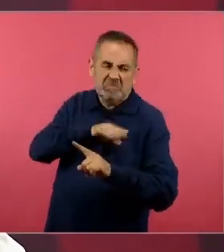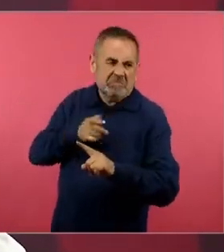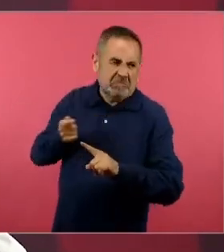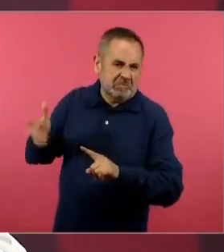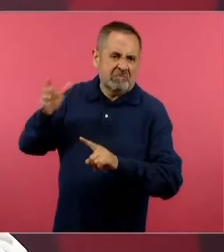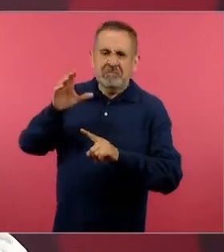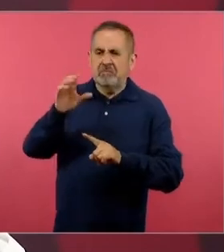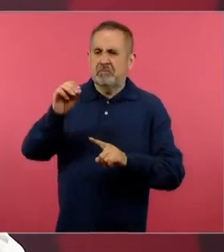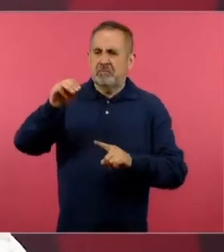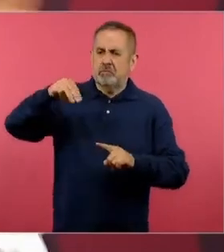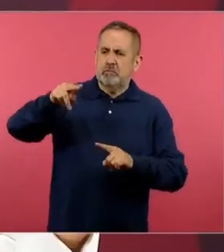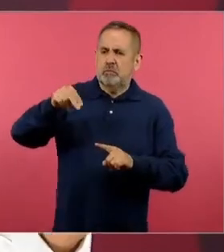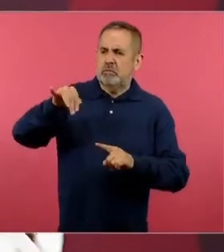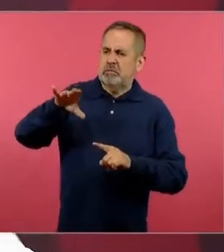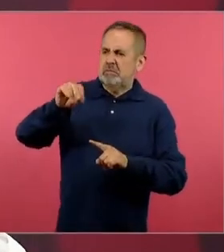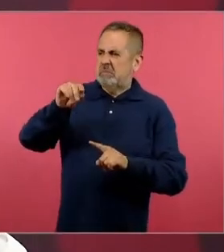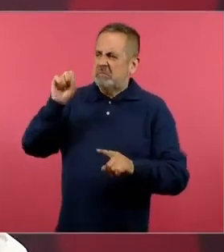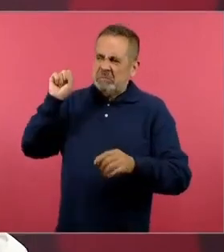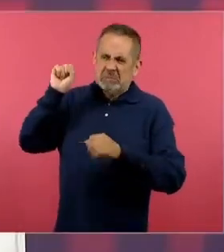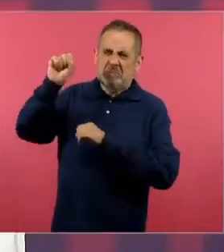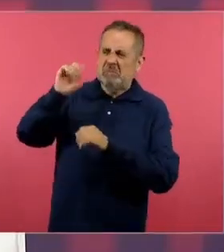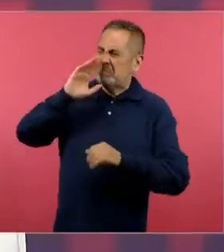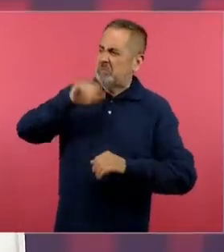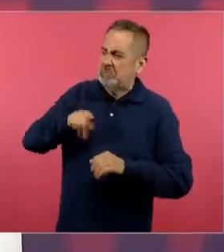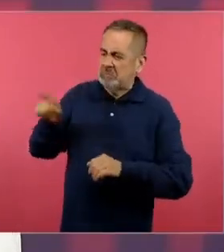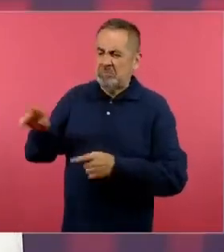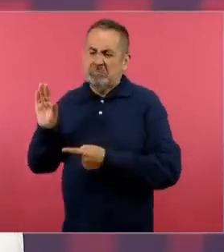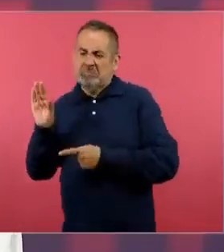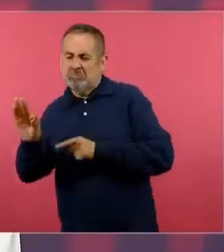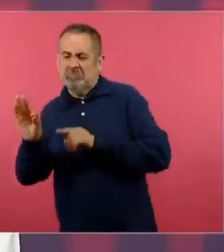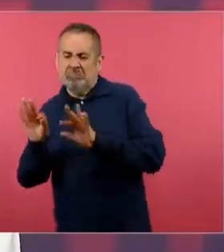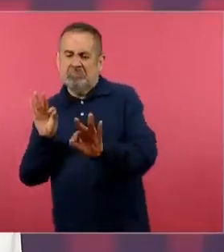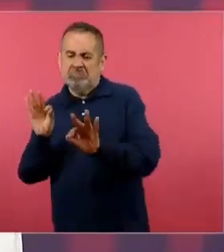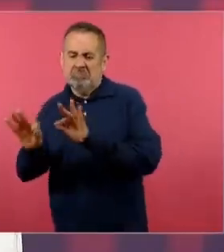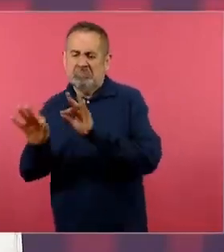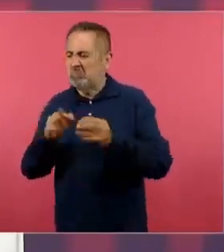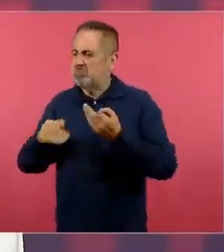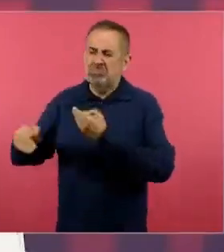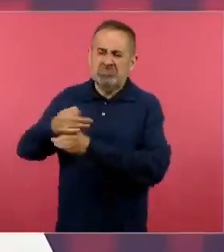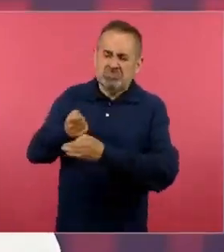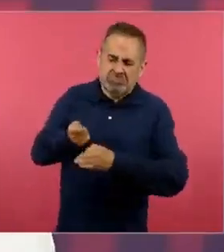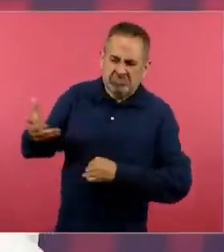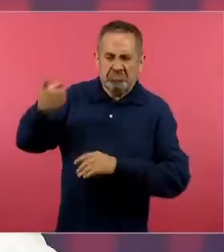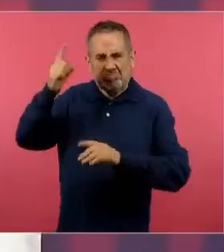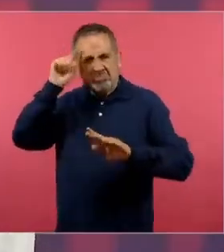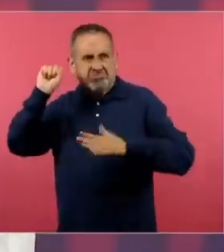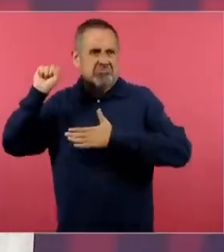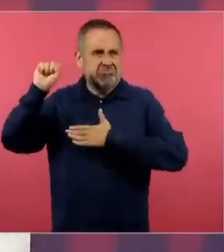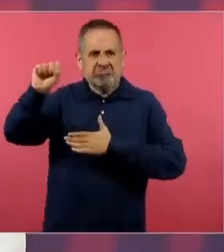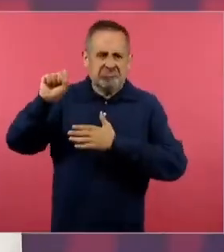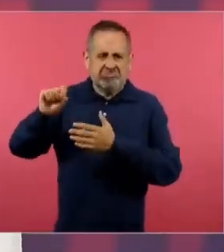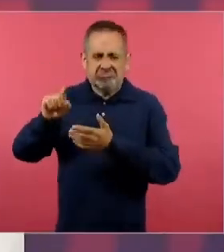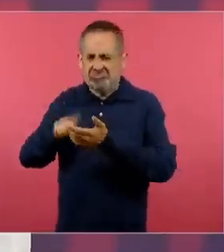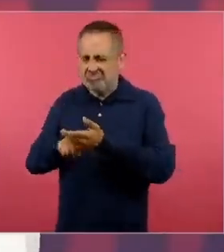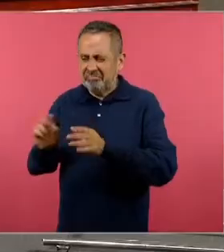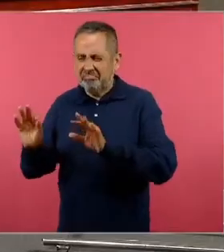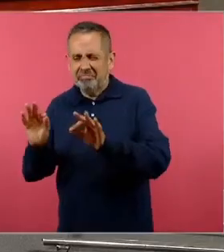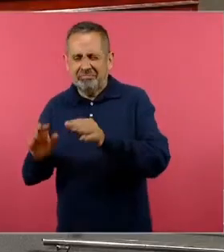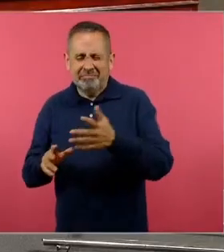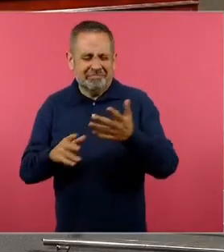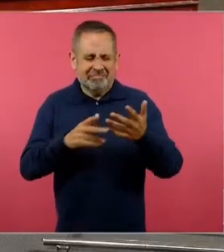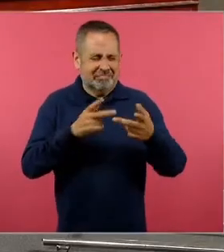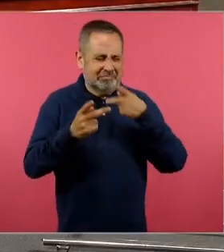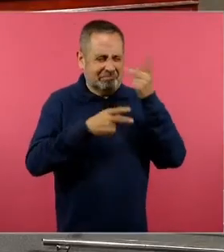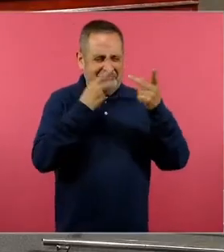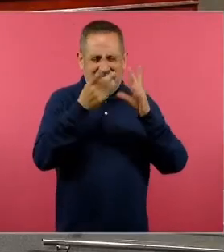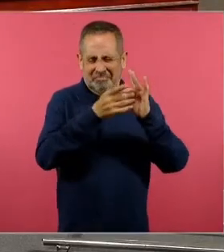un proyecto comunista que aparece el comunismo por todos lados que somos comunistas todos nosotros y que bueno una serie de memes y